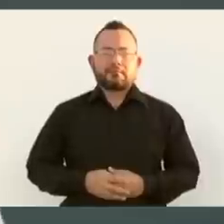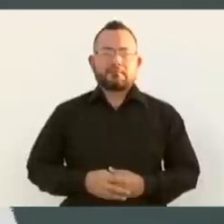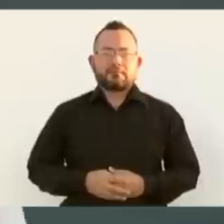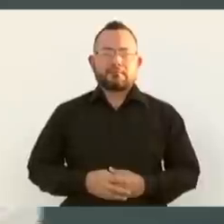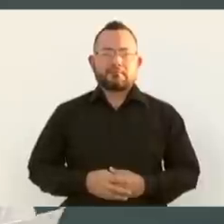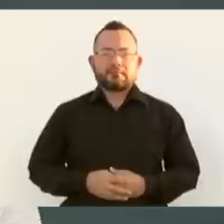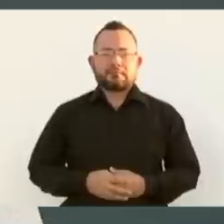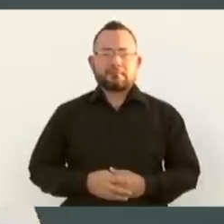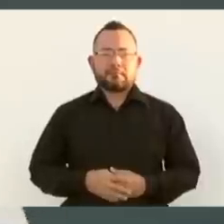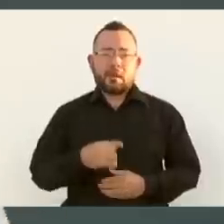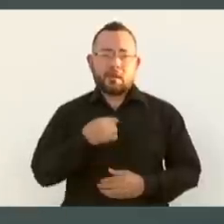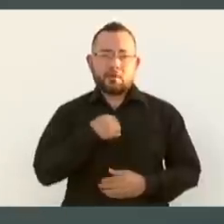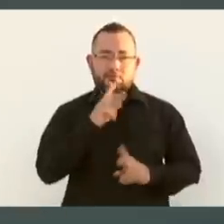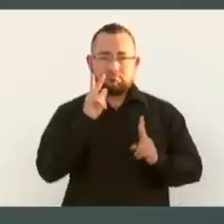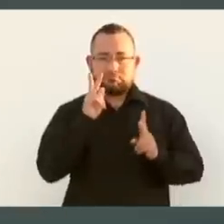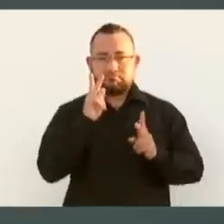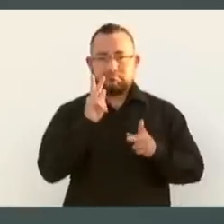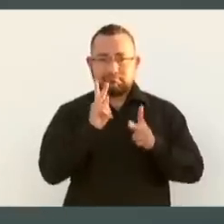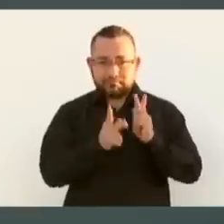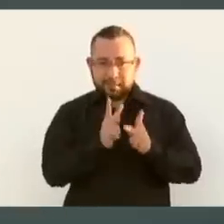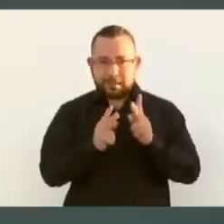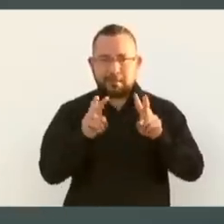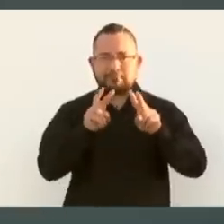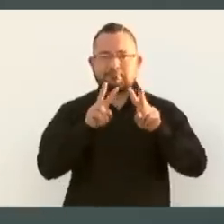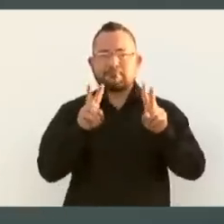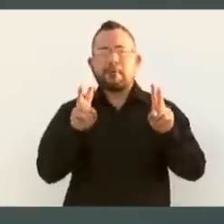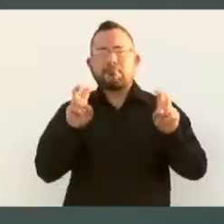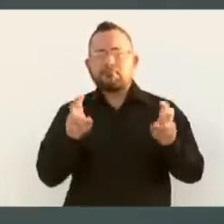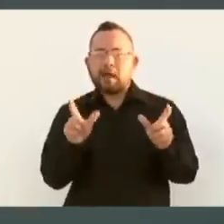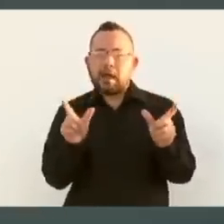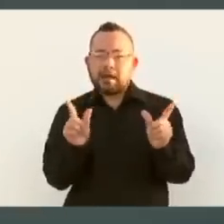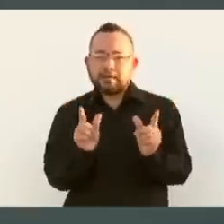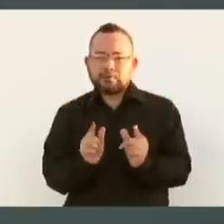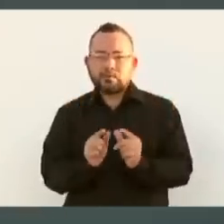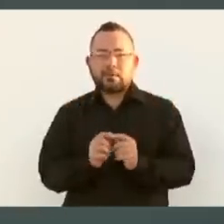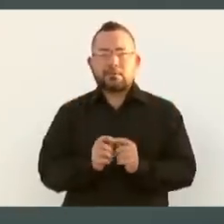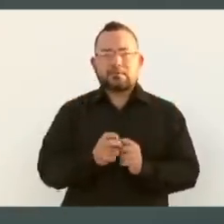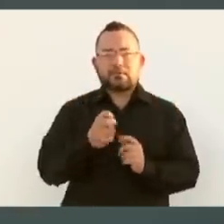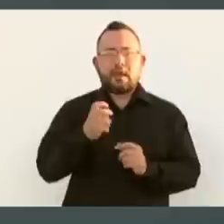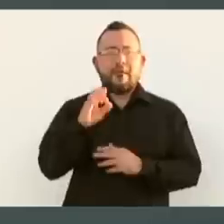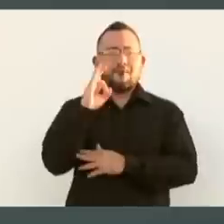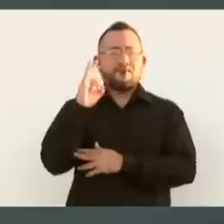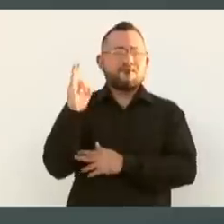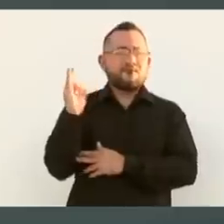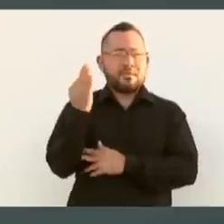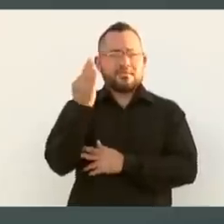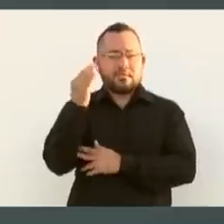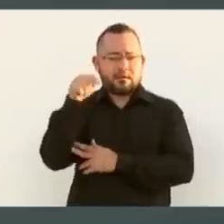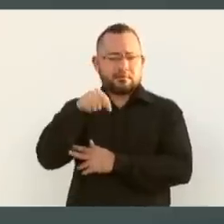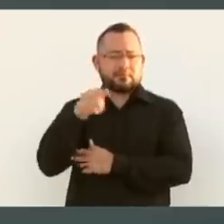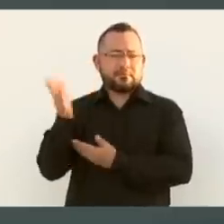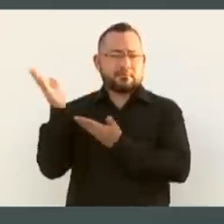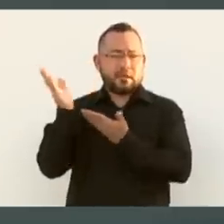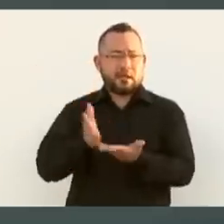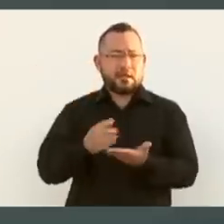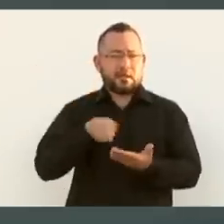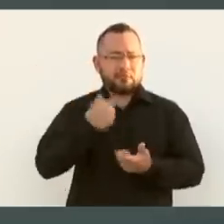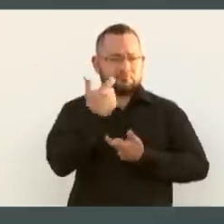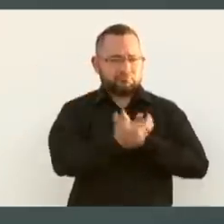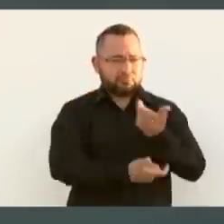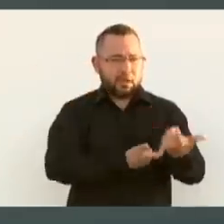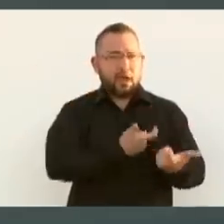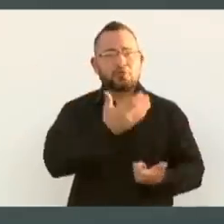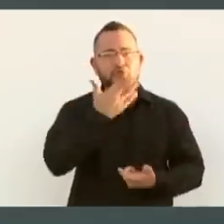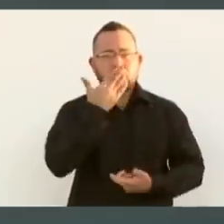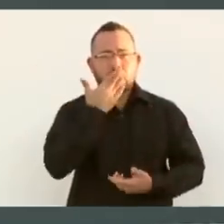resumen de todo lo que está invirtiendo la federación en Sonora, para